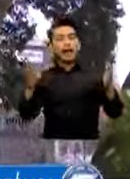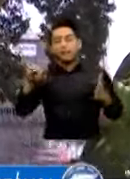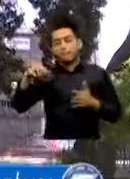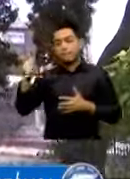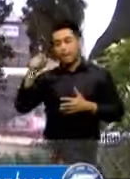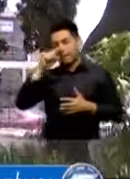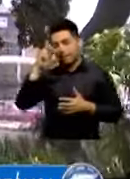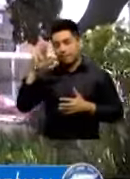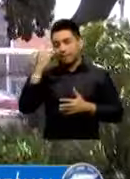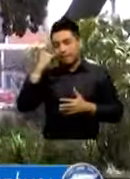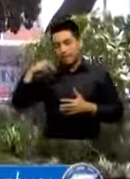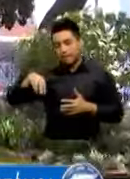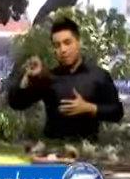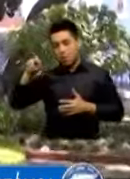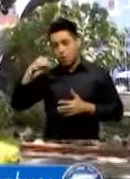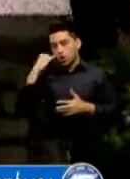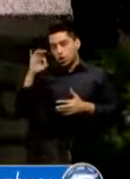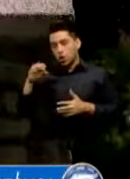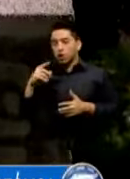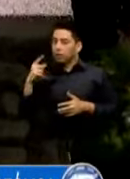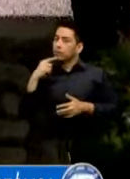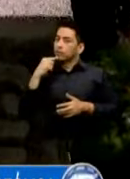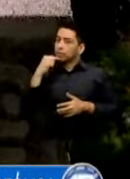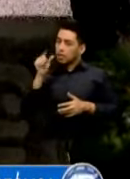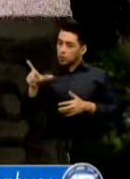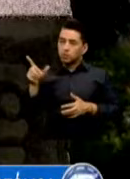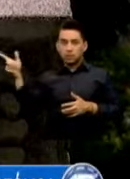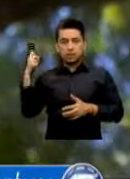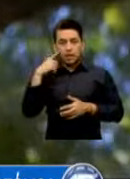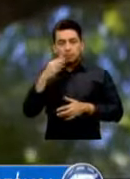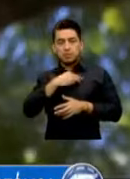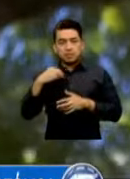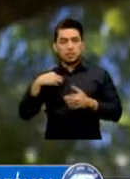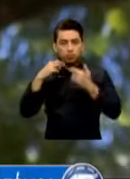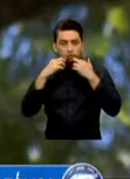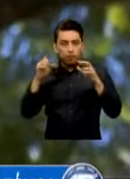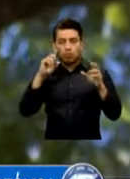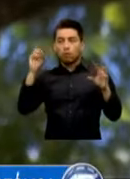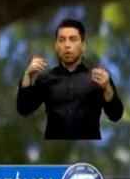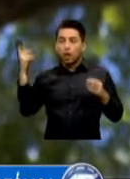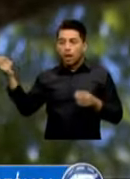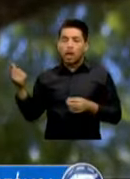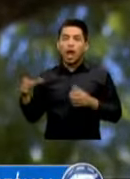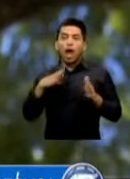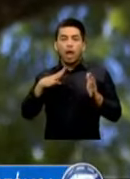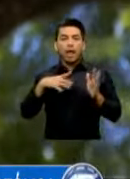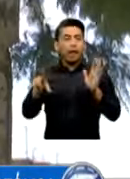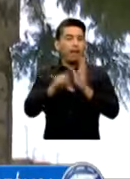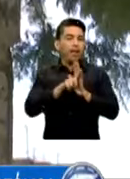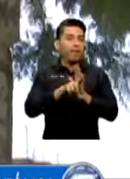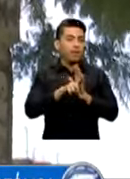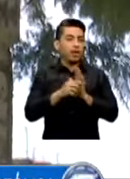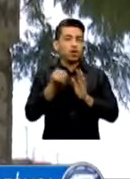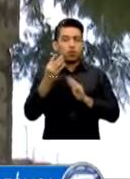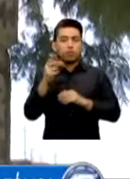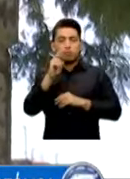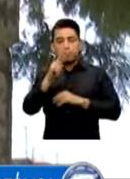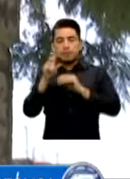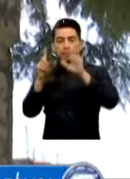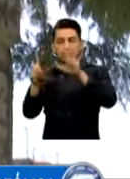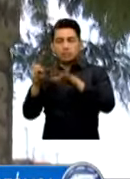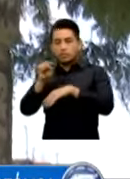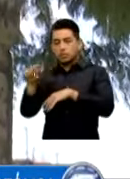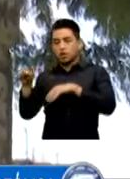Informó Que Se Presentará Una Denuncia Ante El Ministerio Público Pues De Acuerdo Con El Decreto 26 97 Ley Para La Protección Del